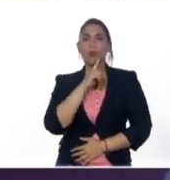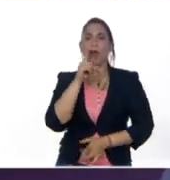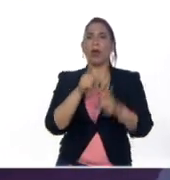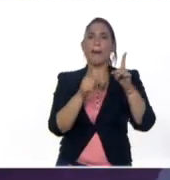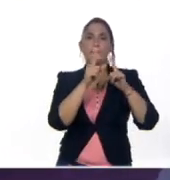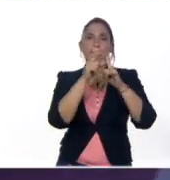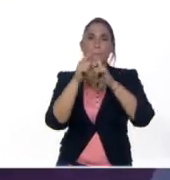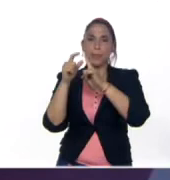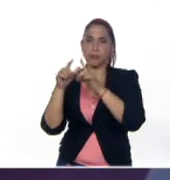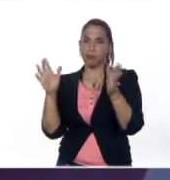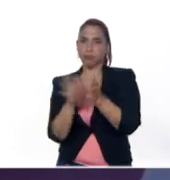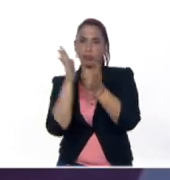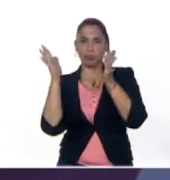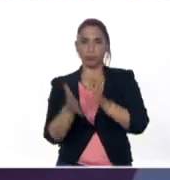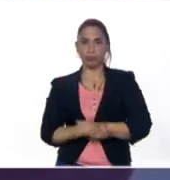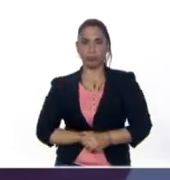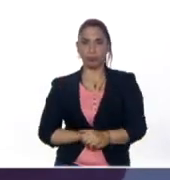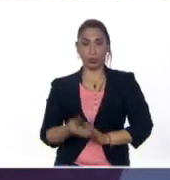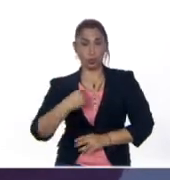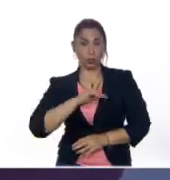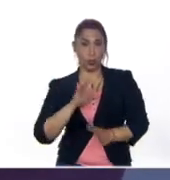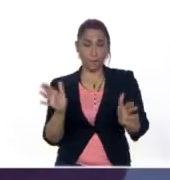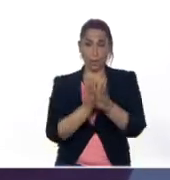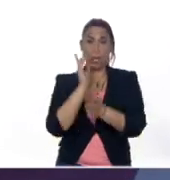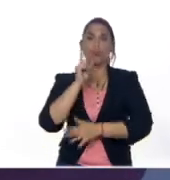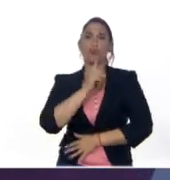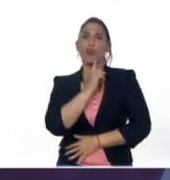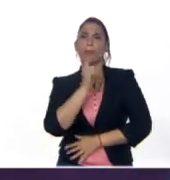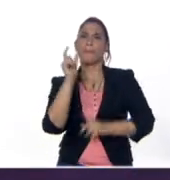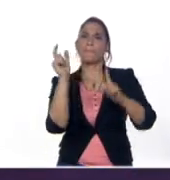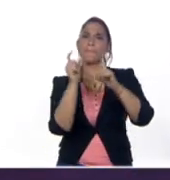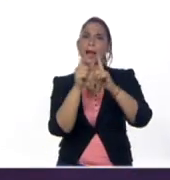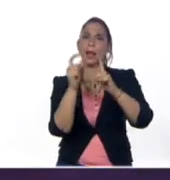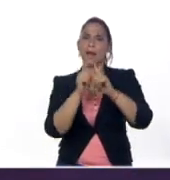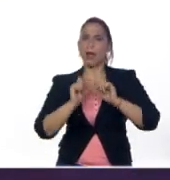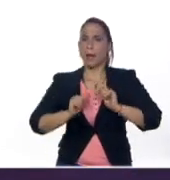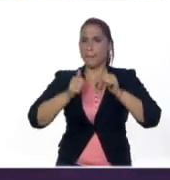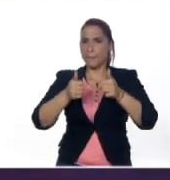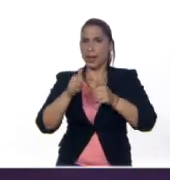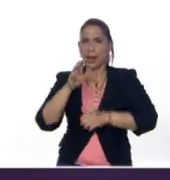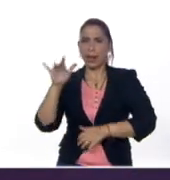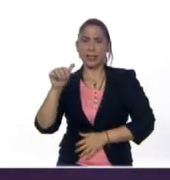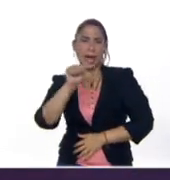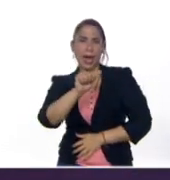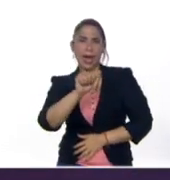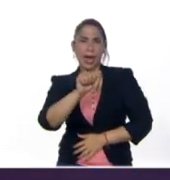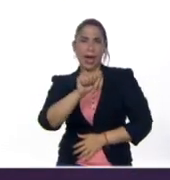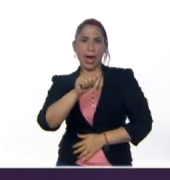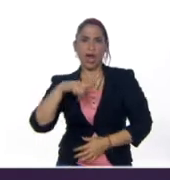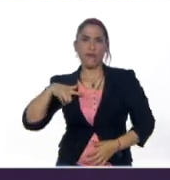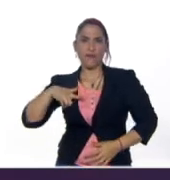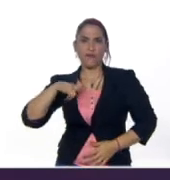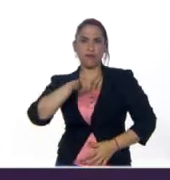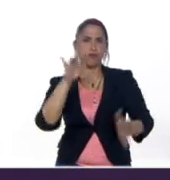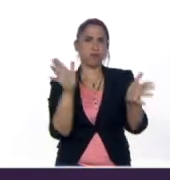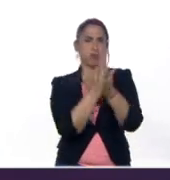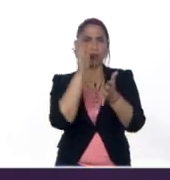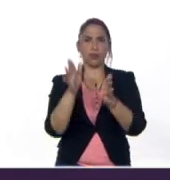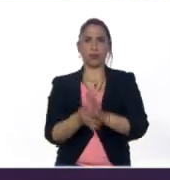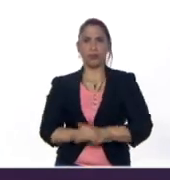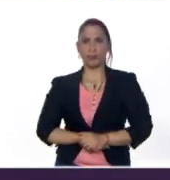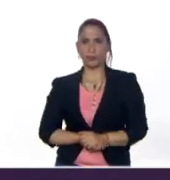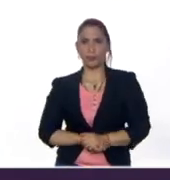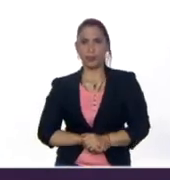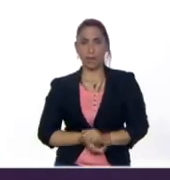palabras y aplaudimos. Vamos a aplaudir cuando yo nombre una palabra que comienza por la letra A, avión, y aplaudimos.